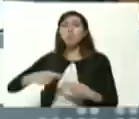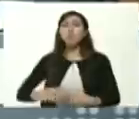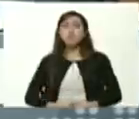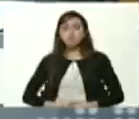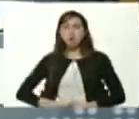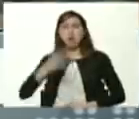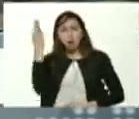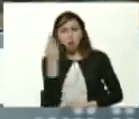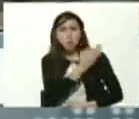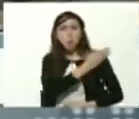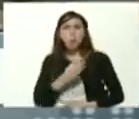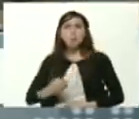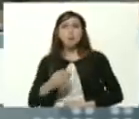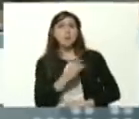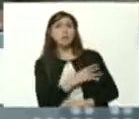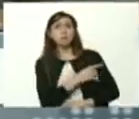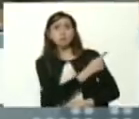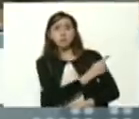comprometida